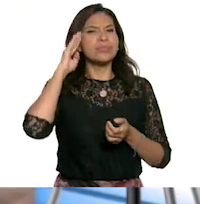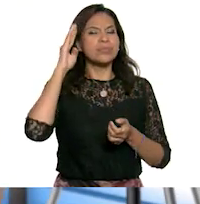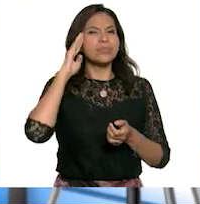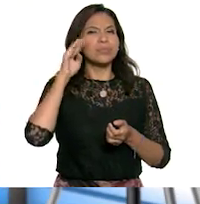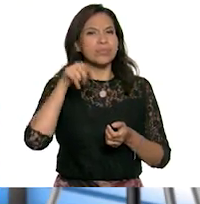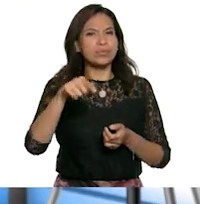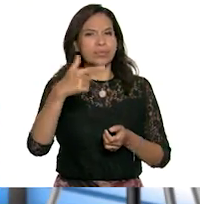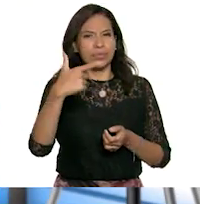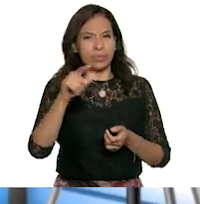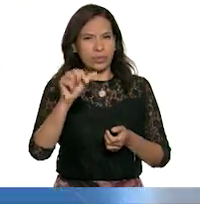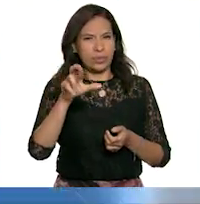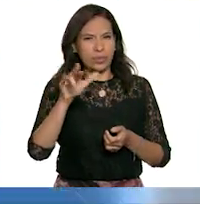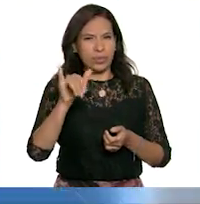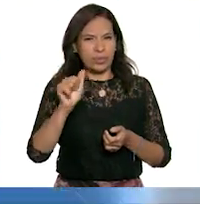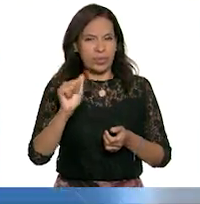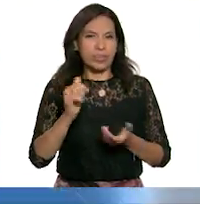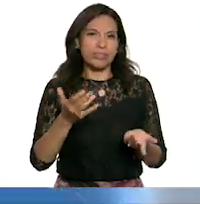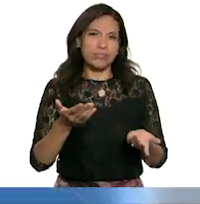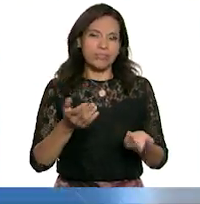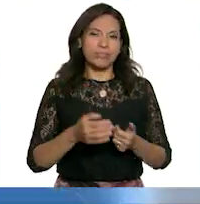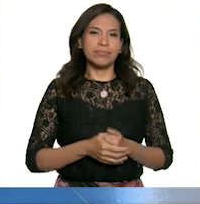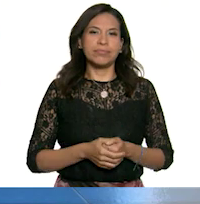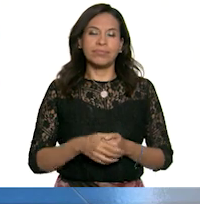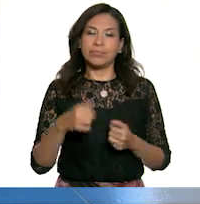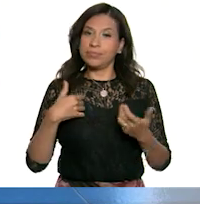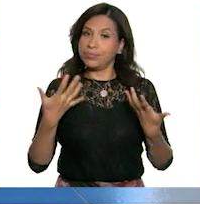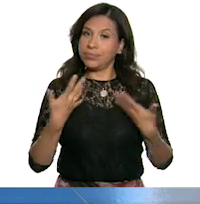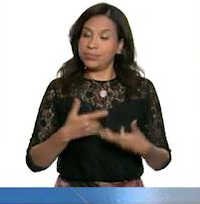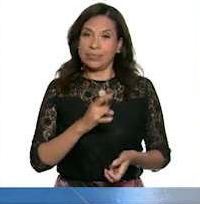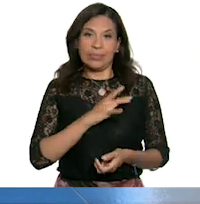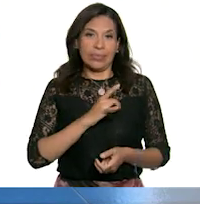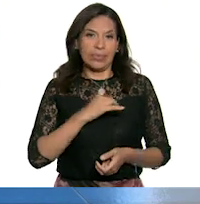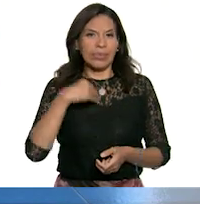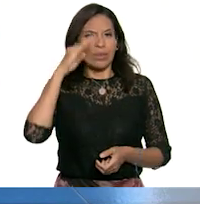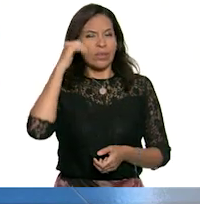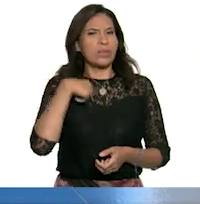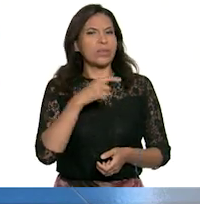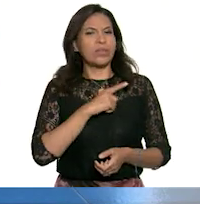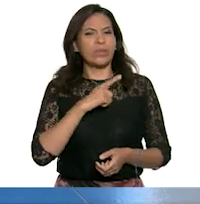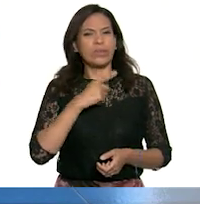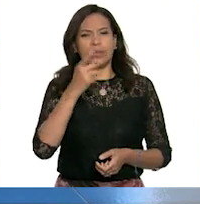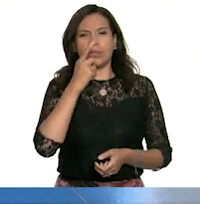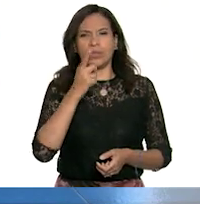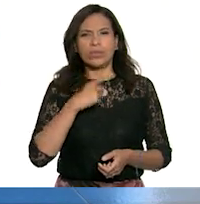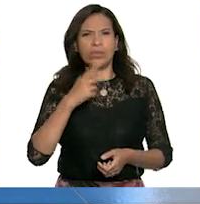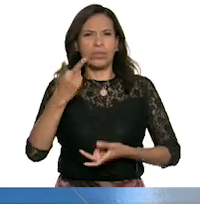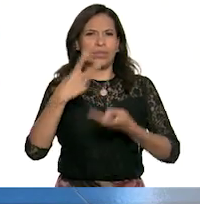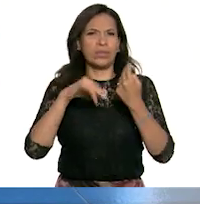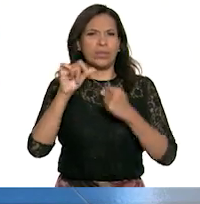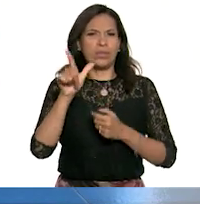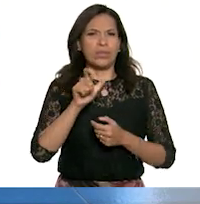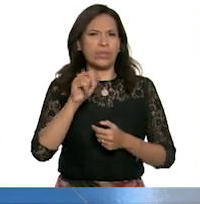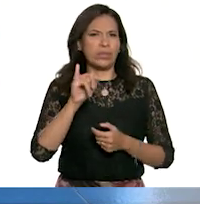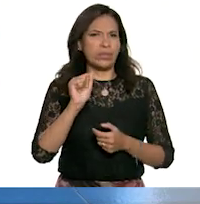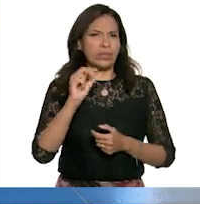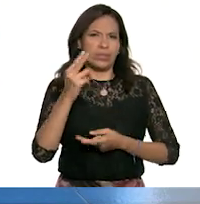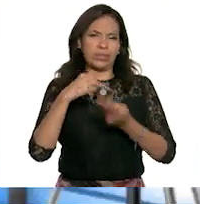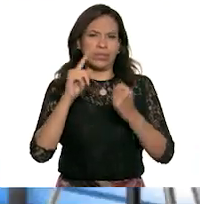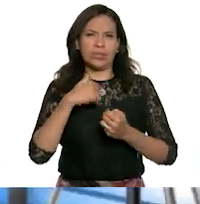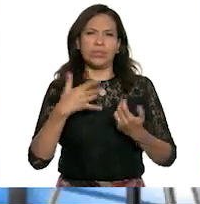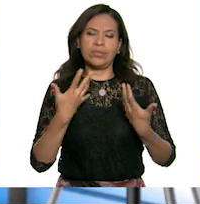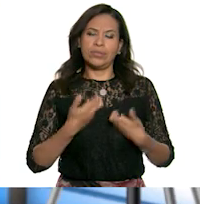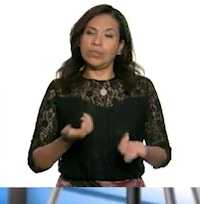eras Gloria la que estaba por aquí. Me asustaste, creí que estaba sola, me dijeron que Alecita no podía venir hoy. Ay,